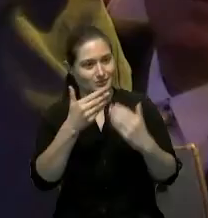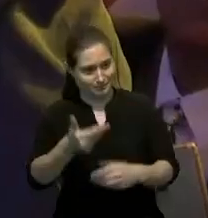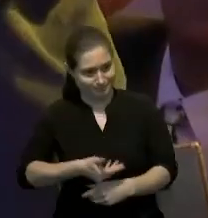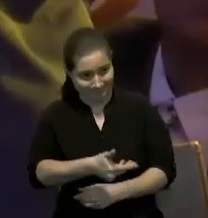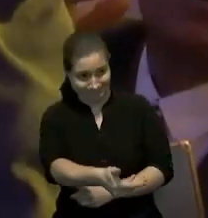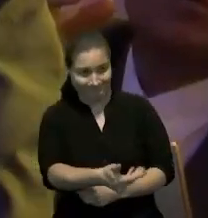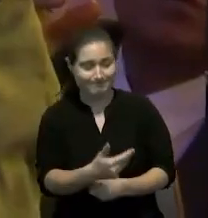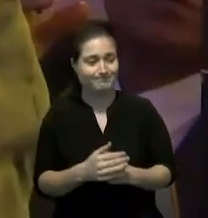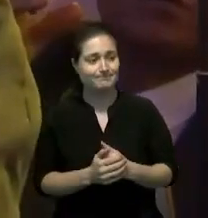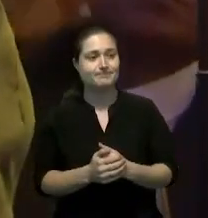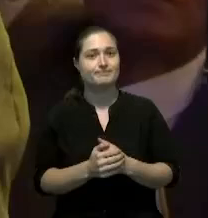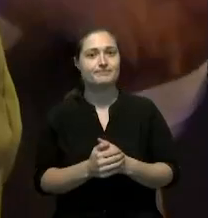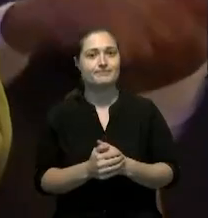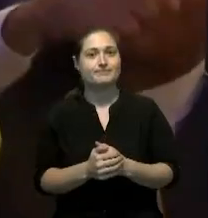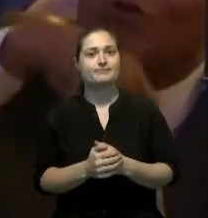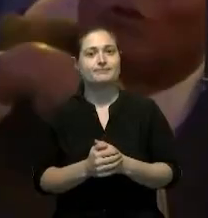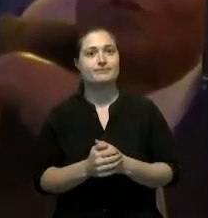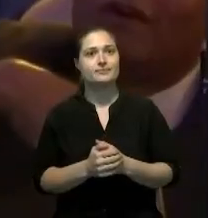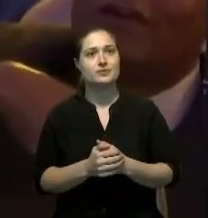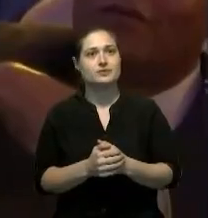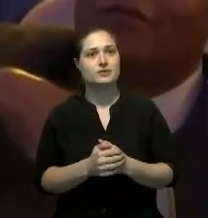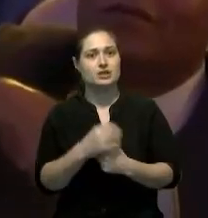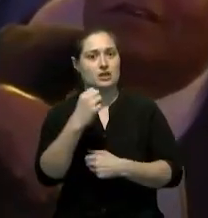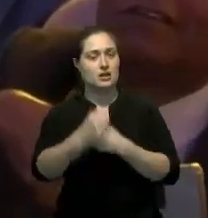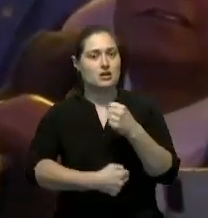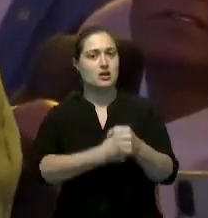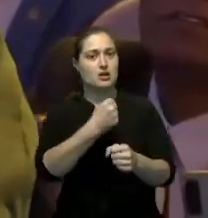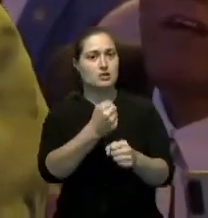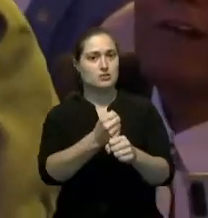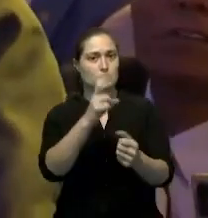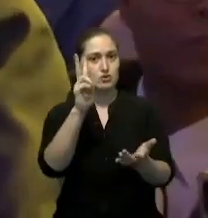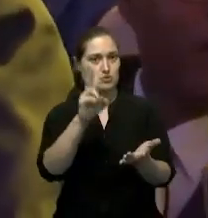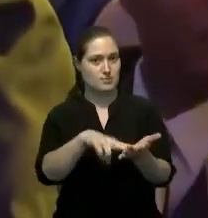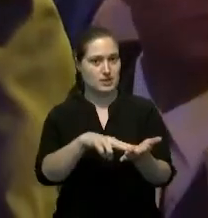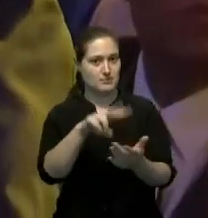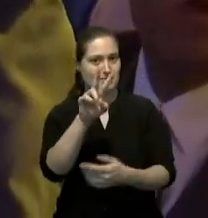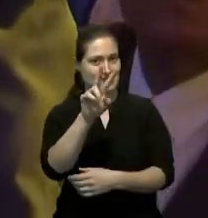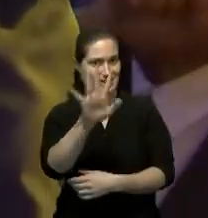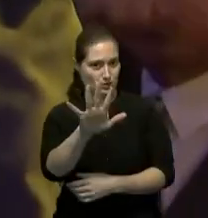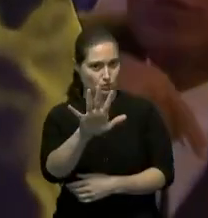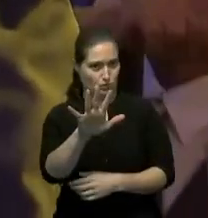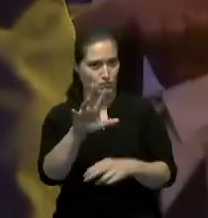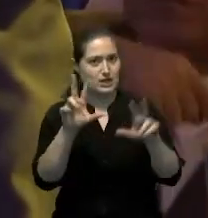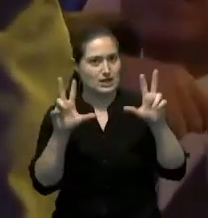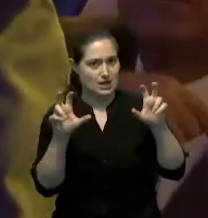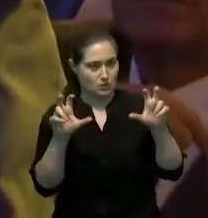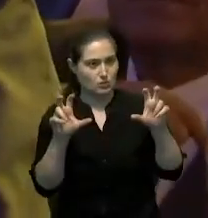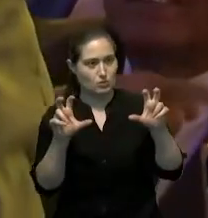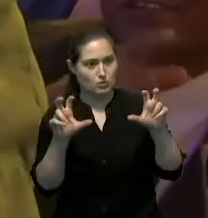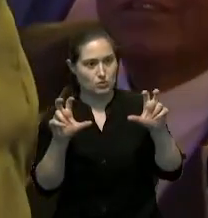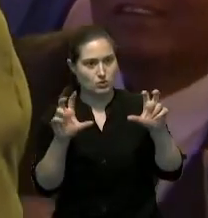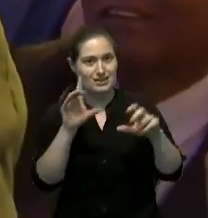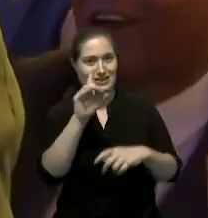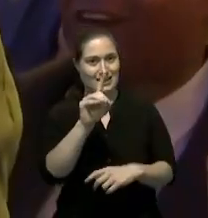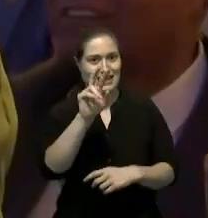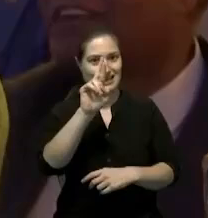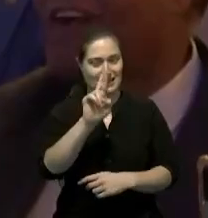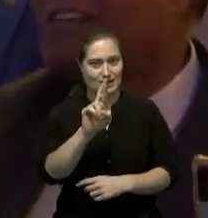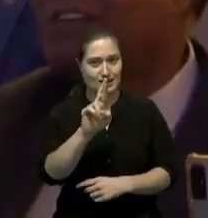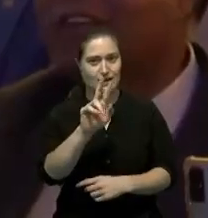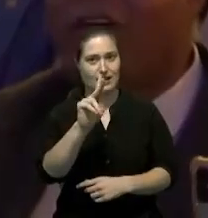el dos mil veinticinco en enero el DR CAFTA